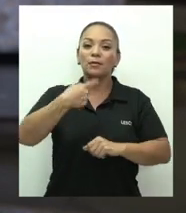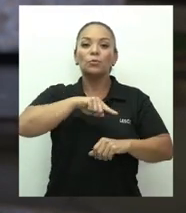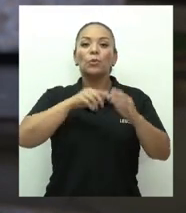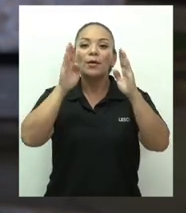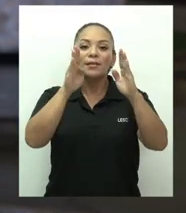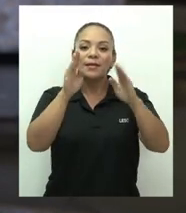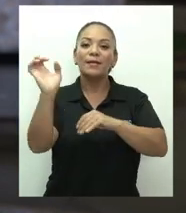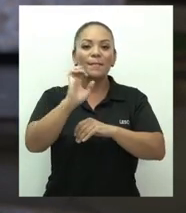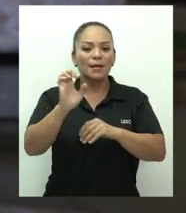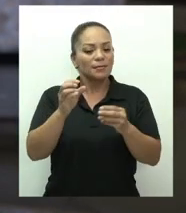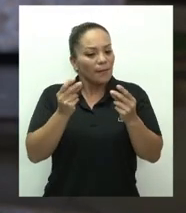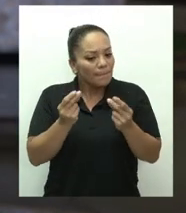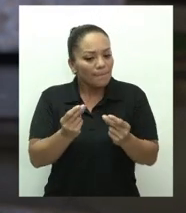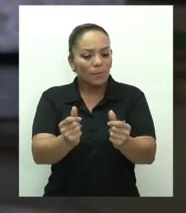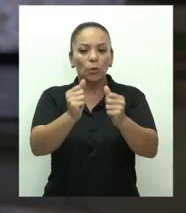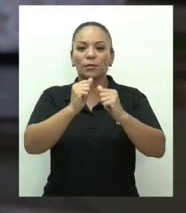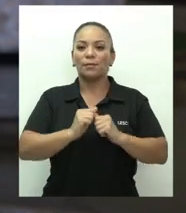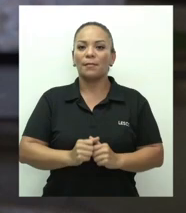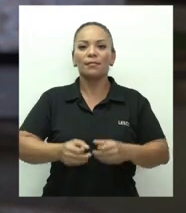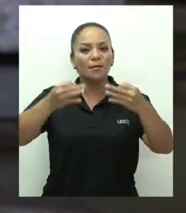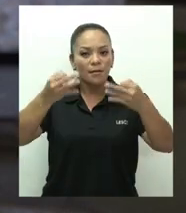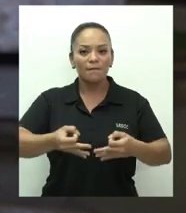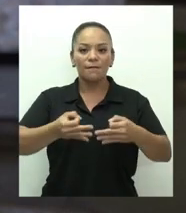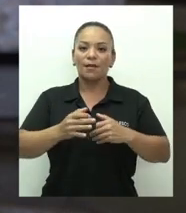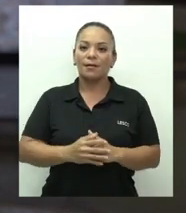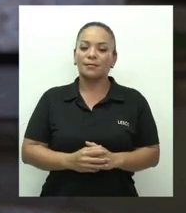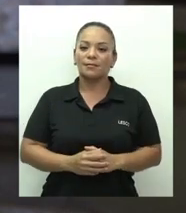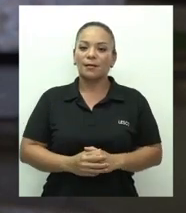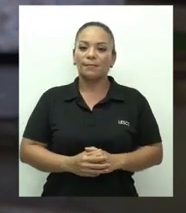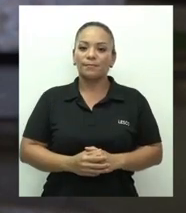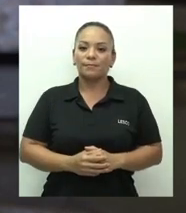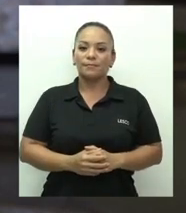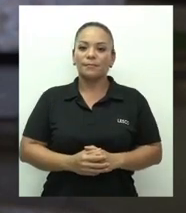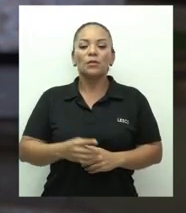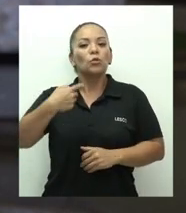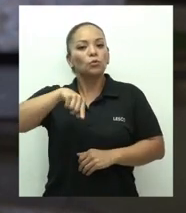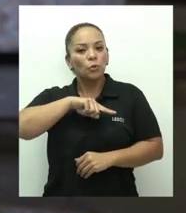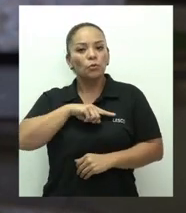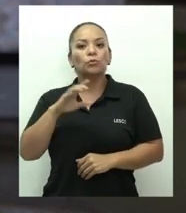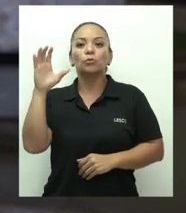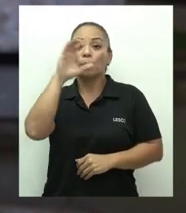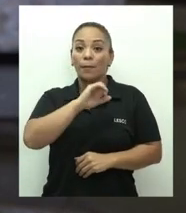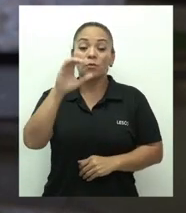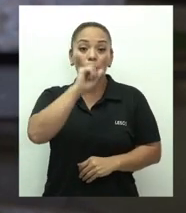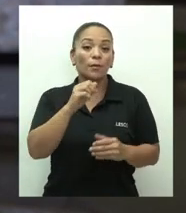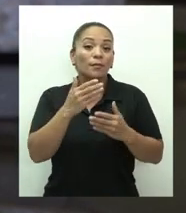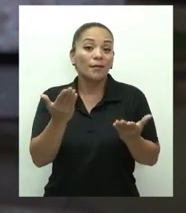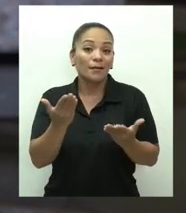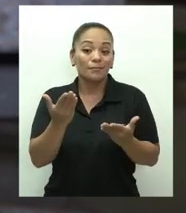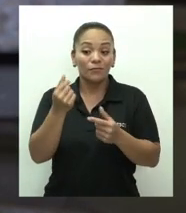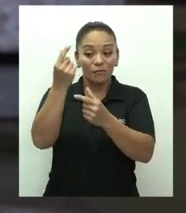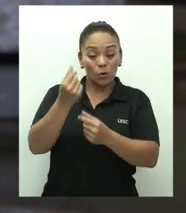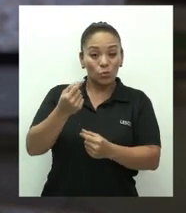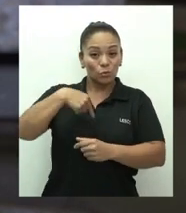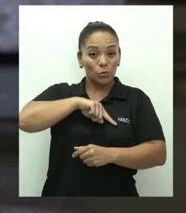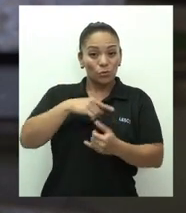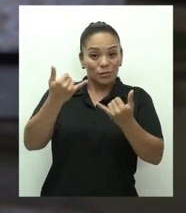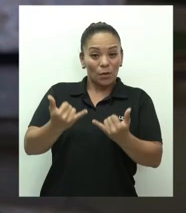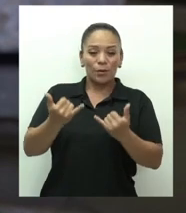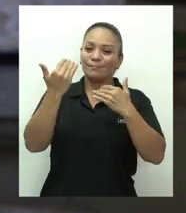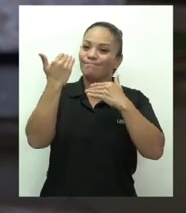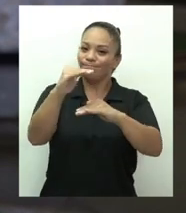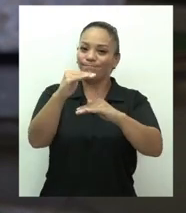la emergencia con mayor prontitud y eficacia, tomando en cuenta nuestros recursos limitados en estos